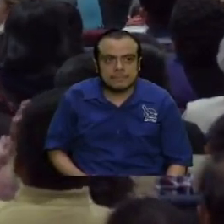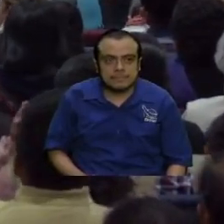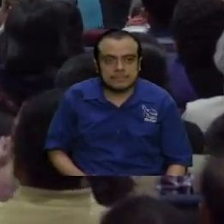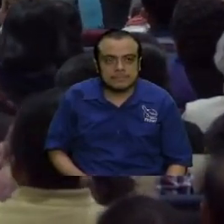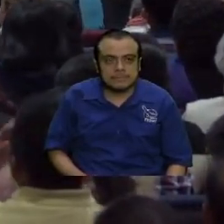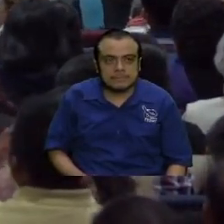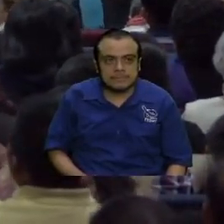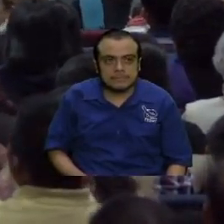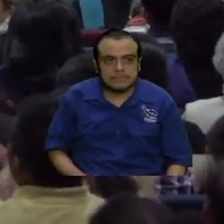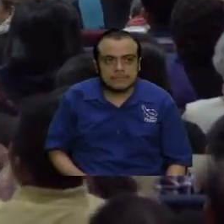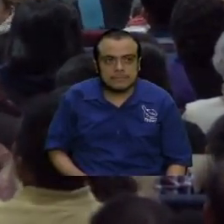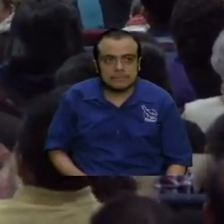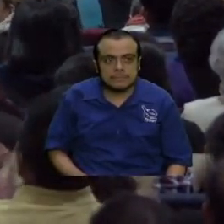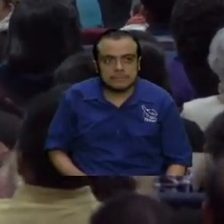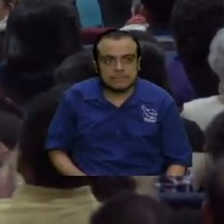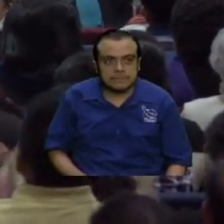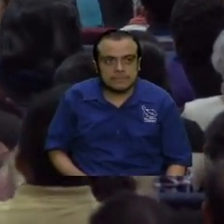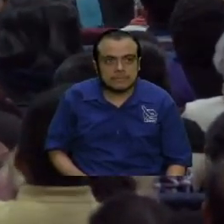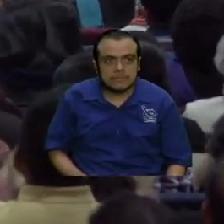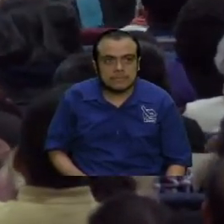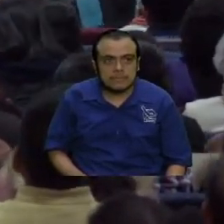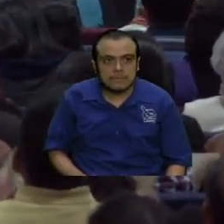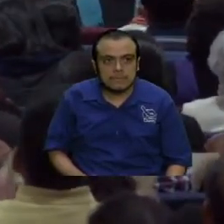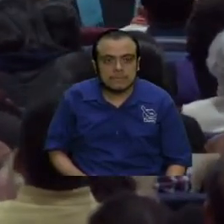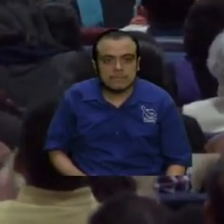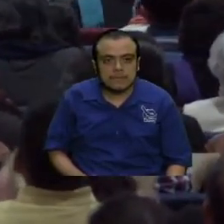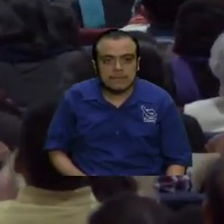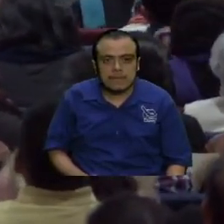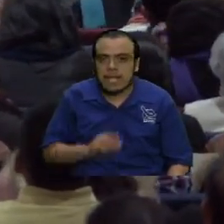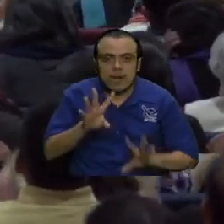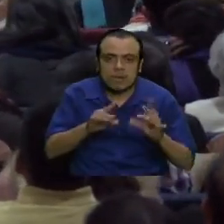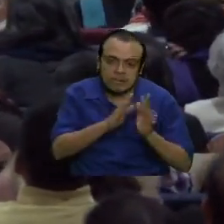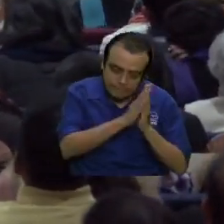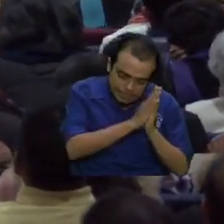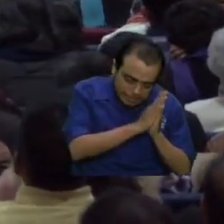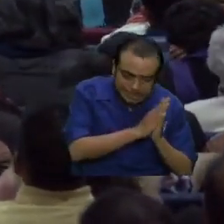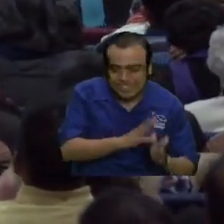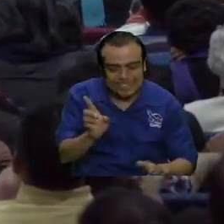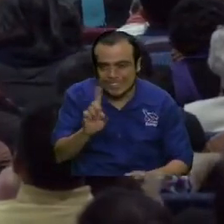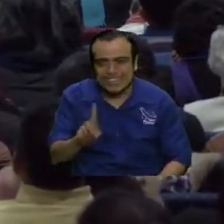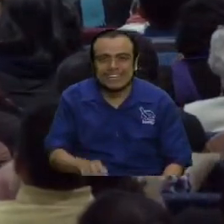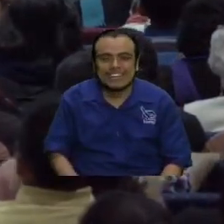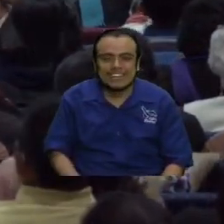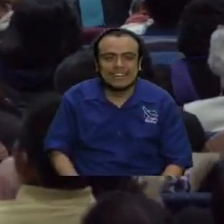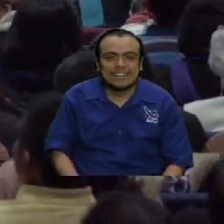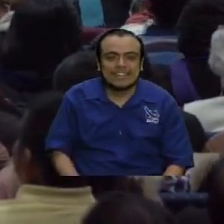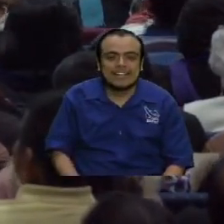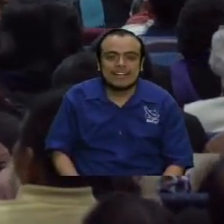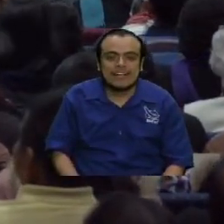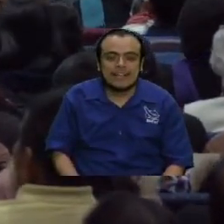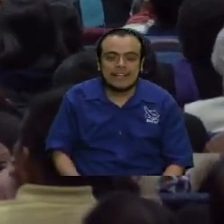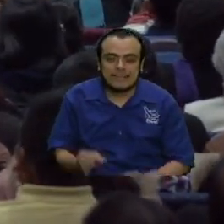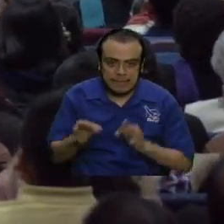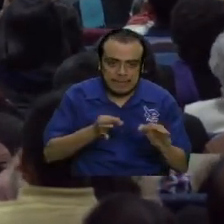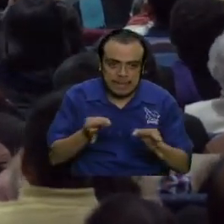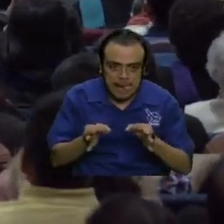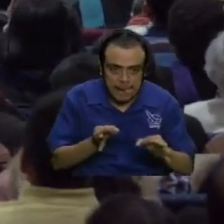Hasta me bajé porque algunos me están va a llamar así. No, no es cierto, no está ninguno así. Mire pues,